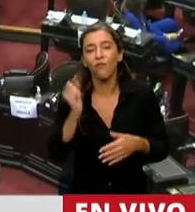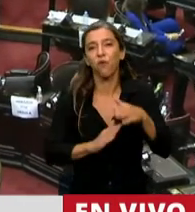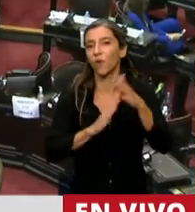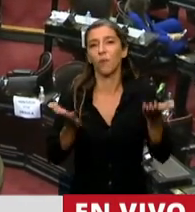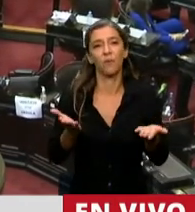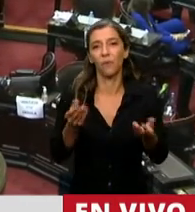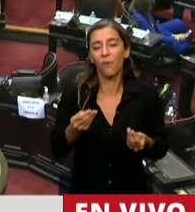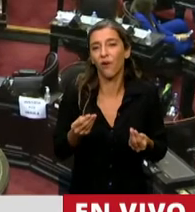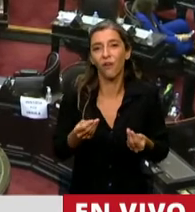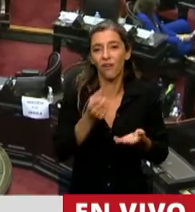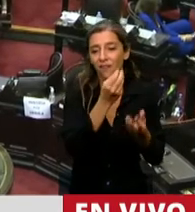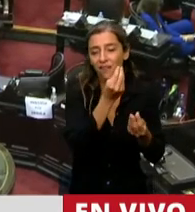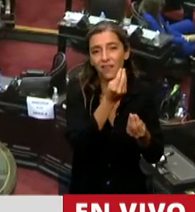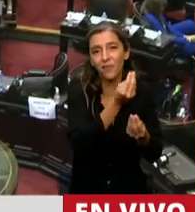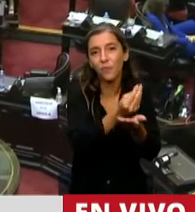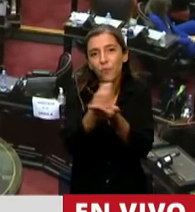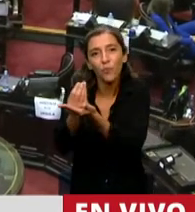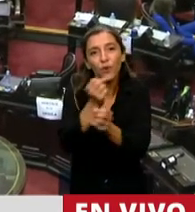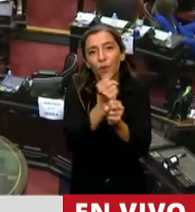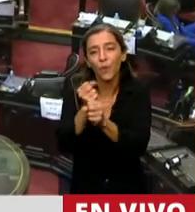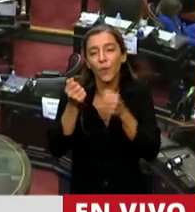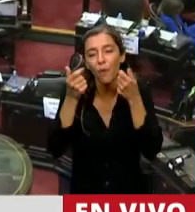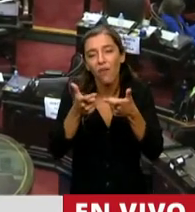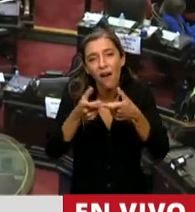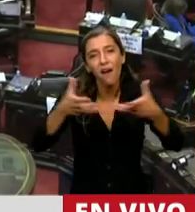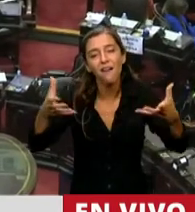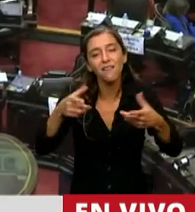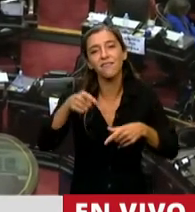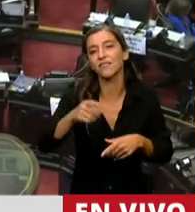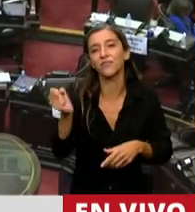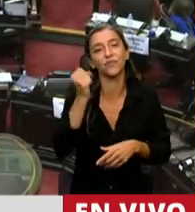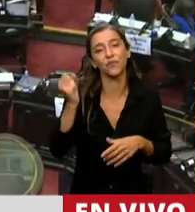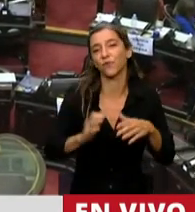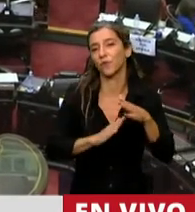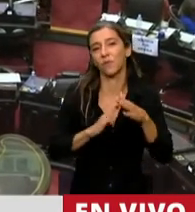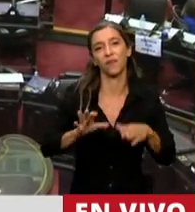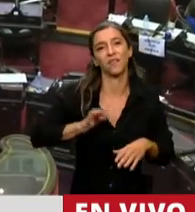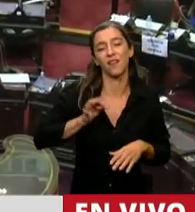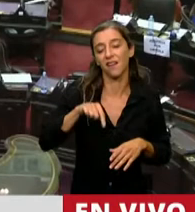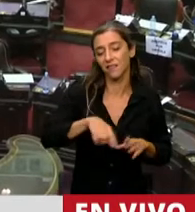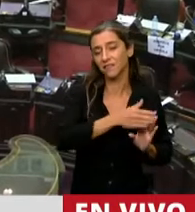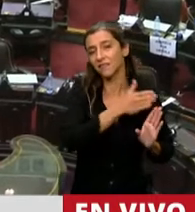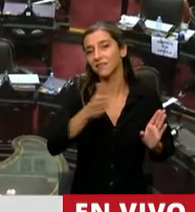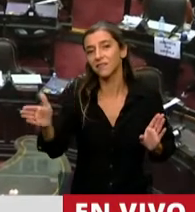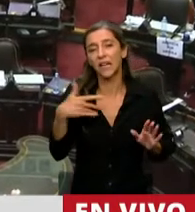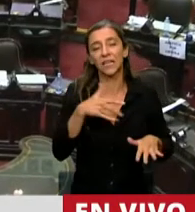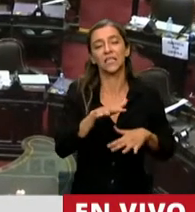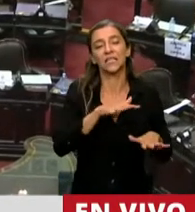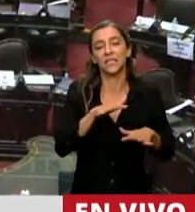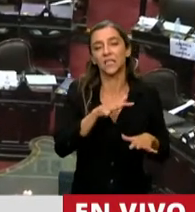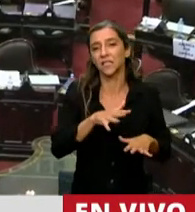generar empleo. Sabemos que durante todo este año se ha vivido una situación especial